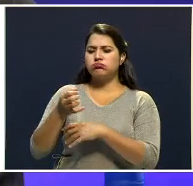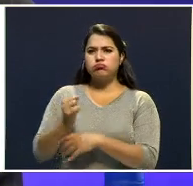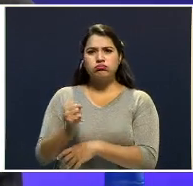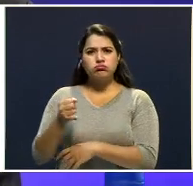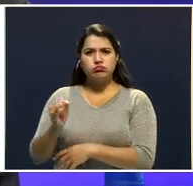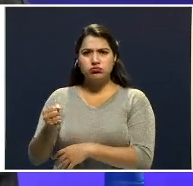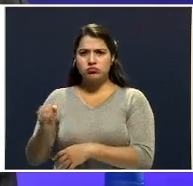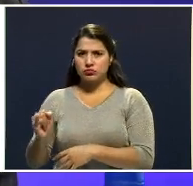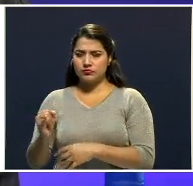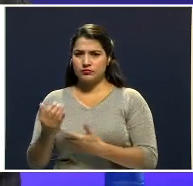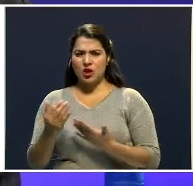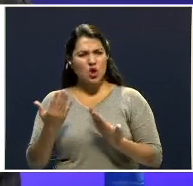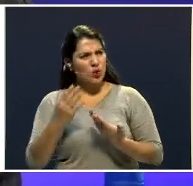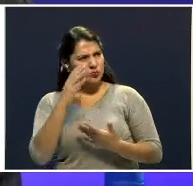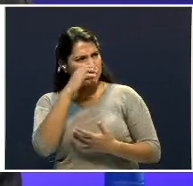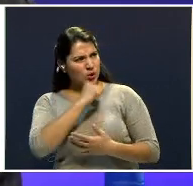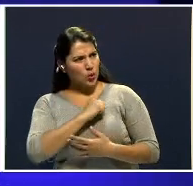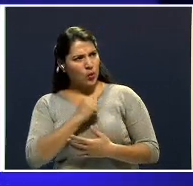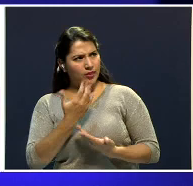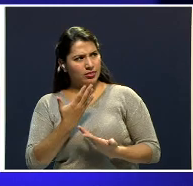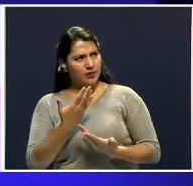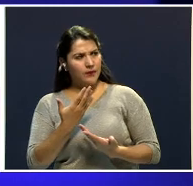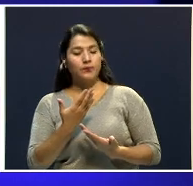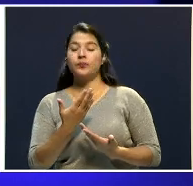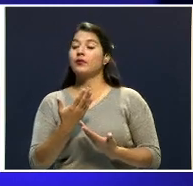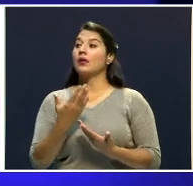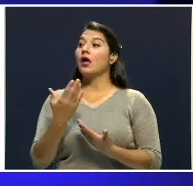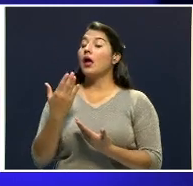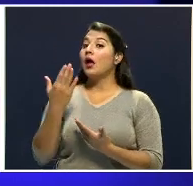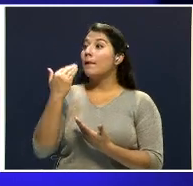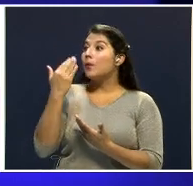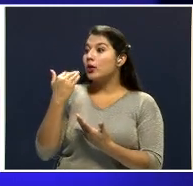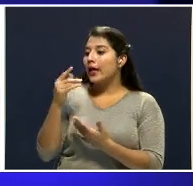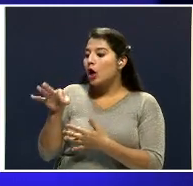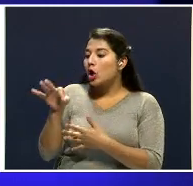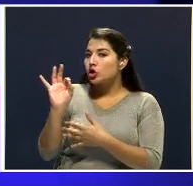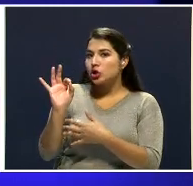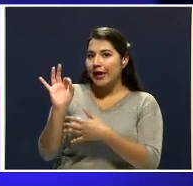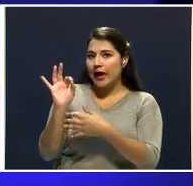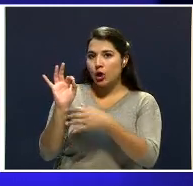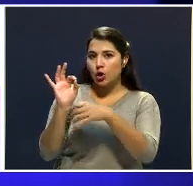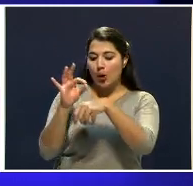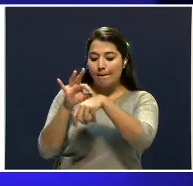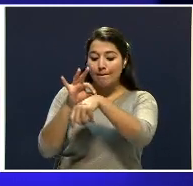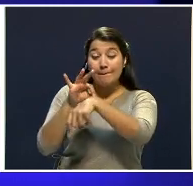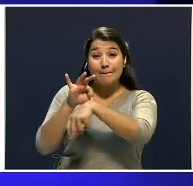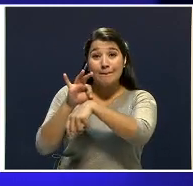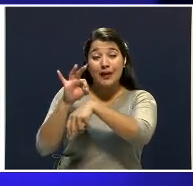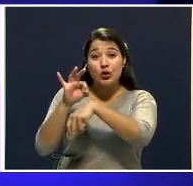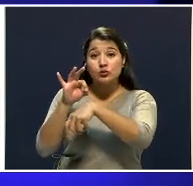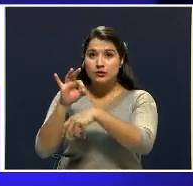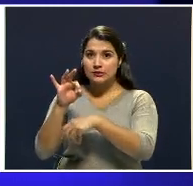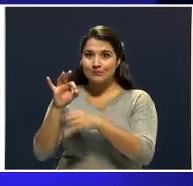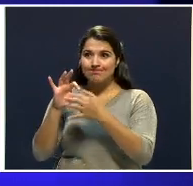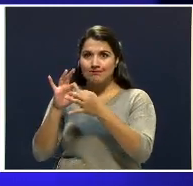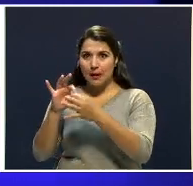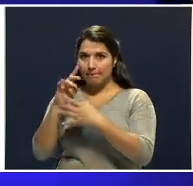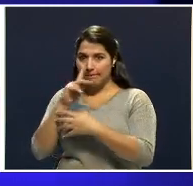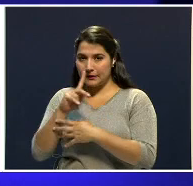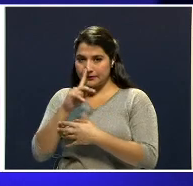aparecen los medios públicos. Ahí había, digamos, en la autopsia hay indicios